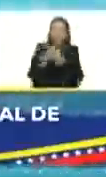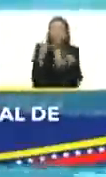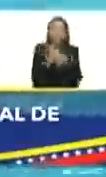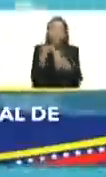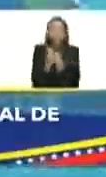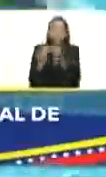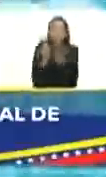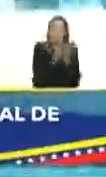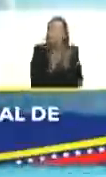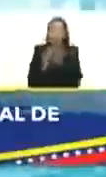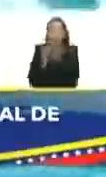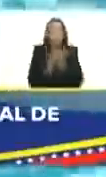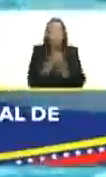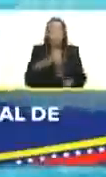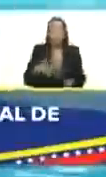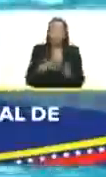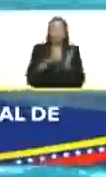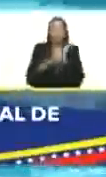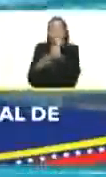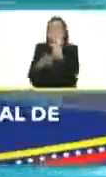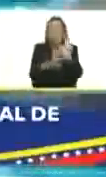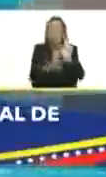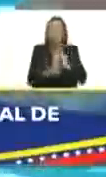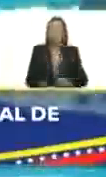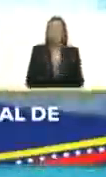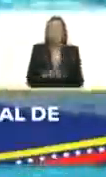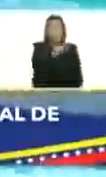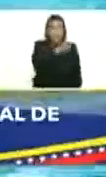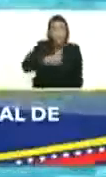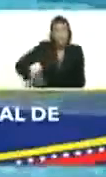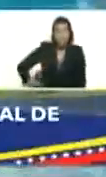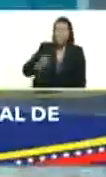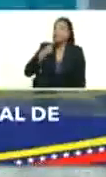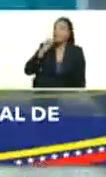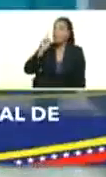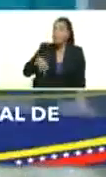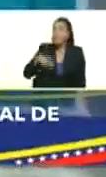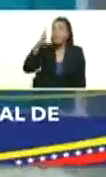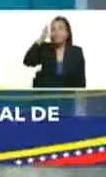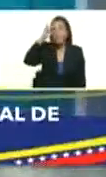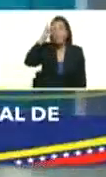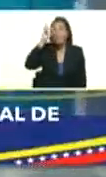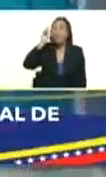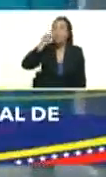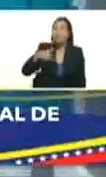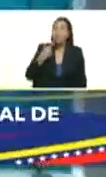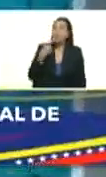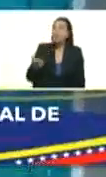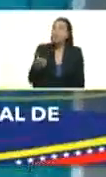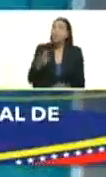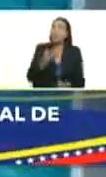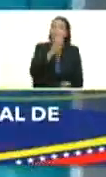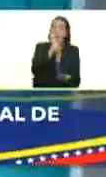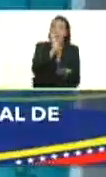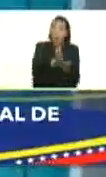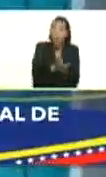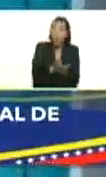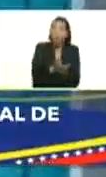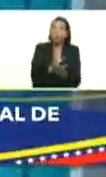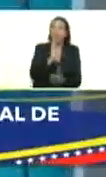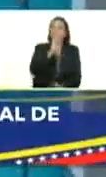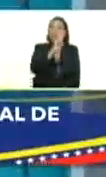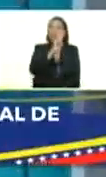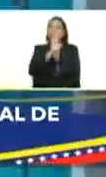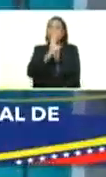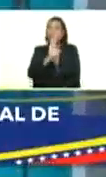preservada con orgullo para la humanidad presidente también me gustaría que hablara el presidente del club acá de la UCB de